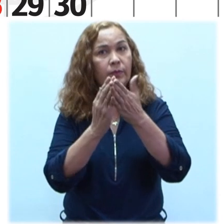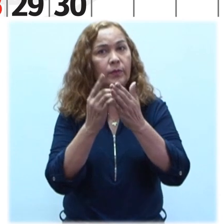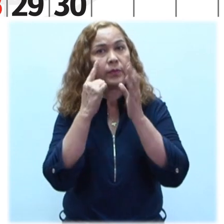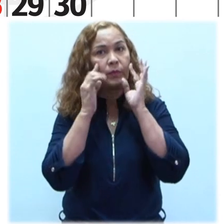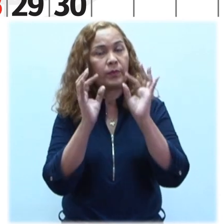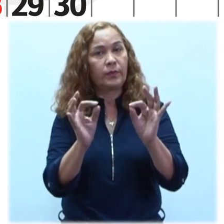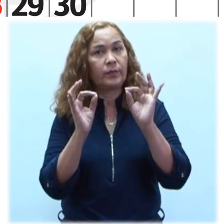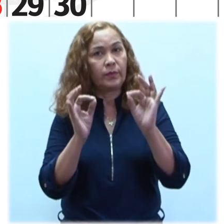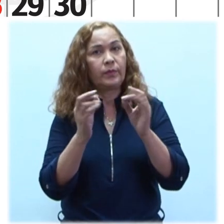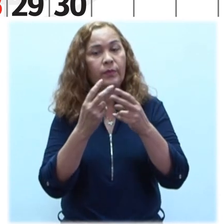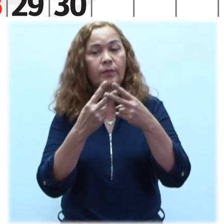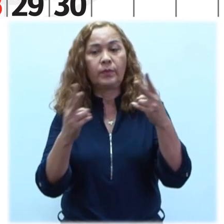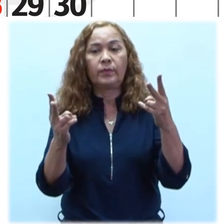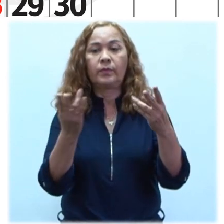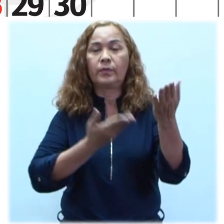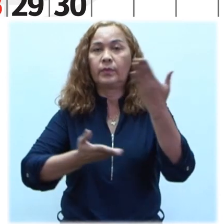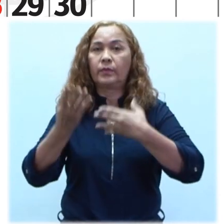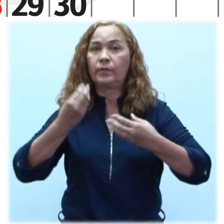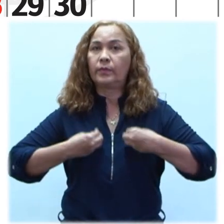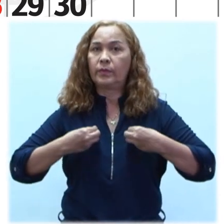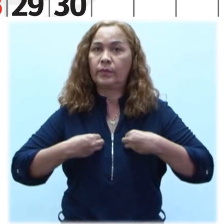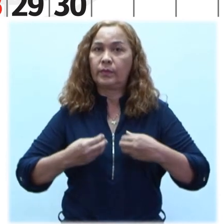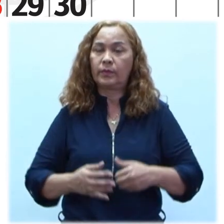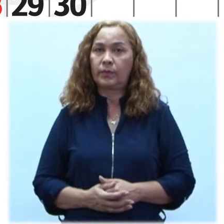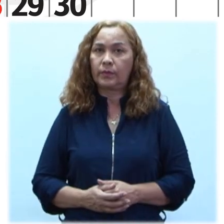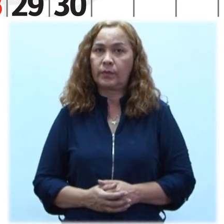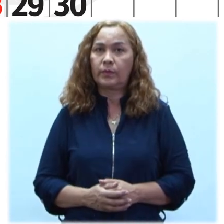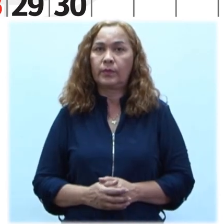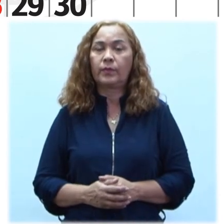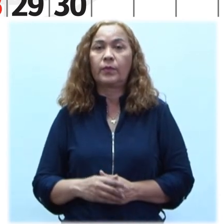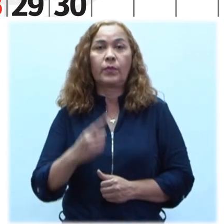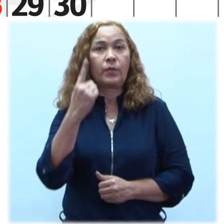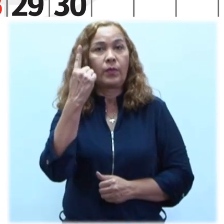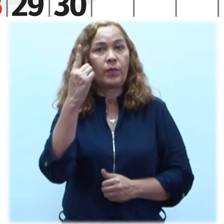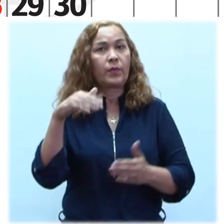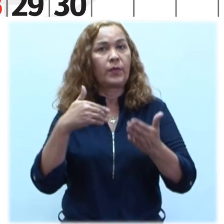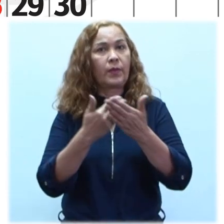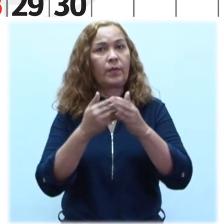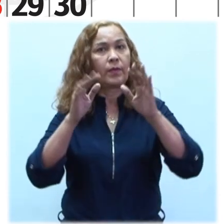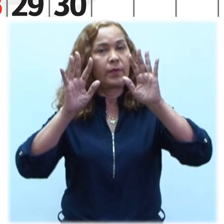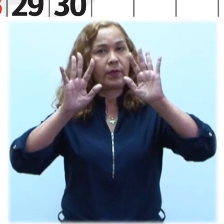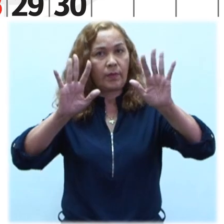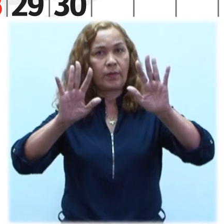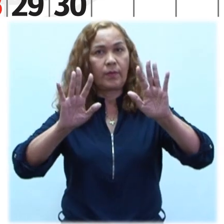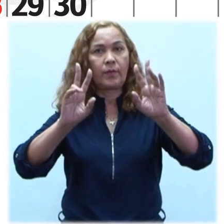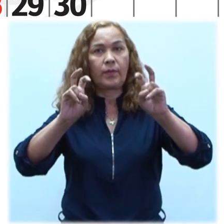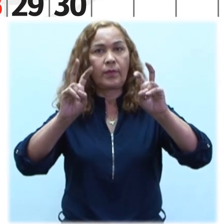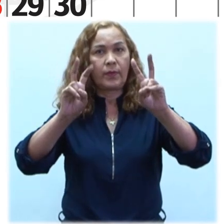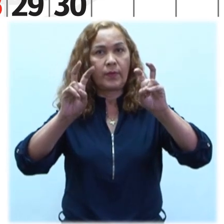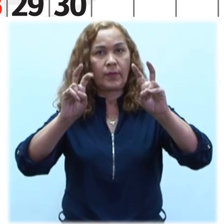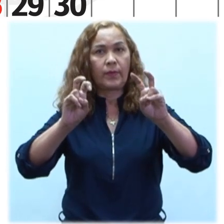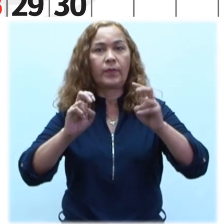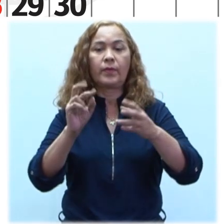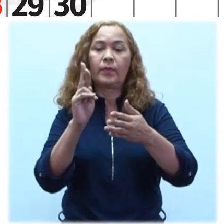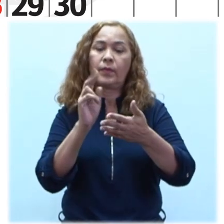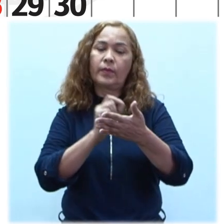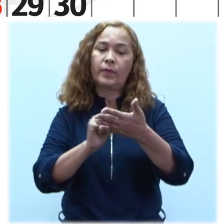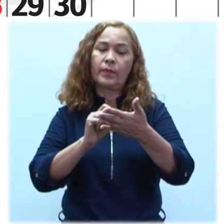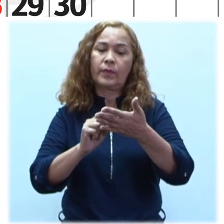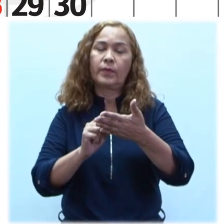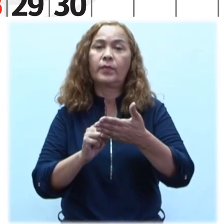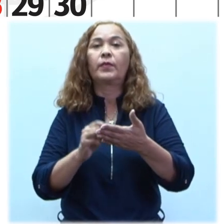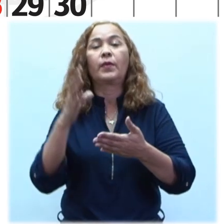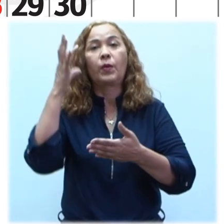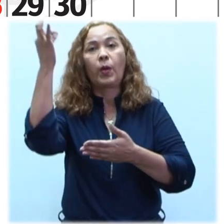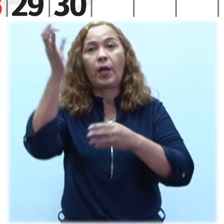Escolar de Prevención, Paz y Convivencia Del día 1 al 10 Actualización y